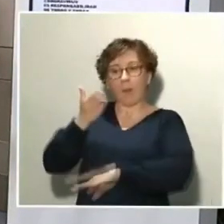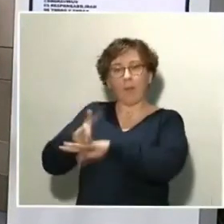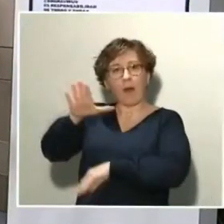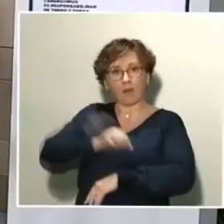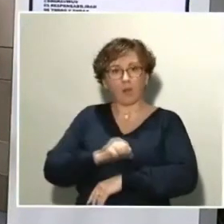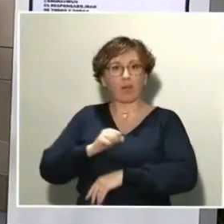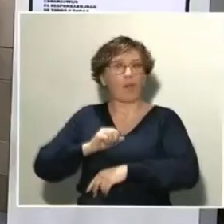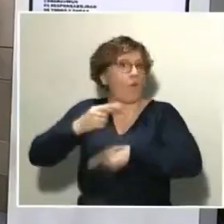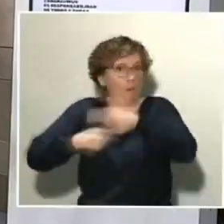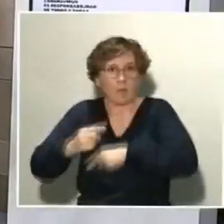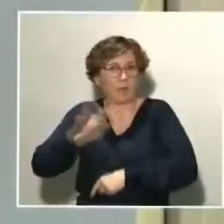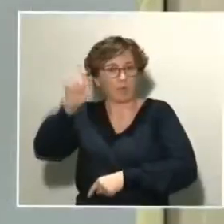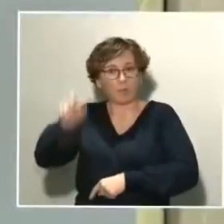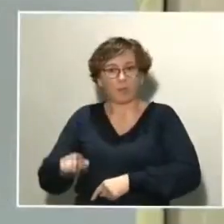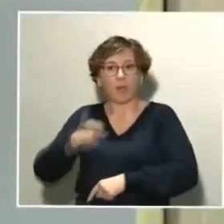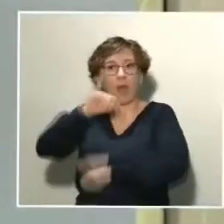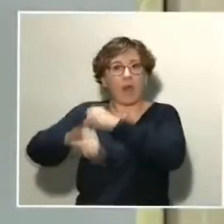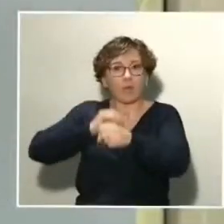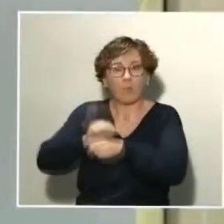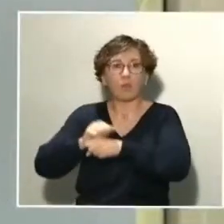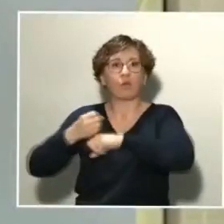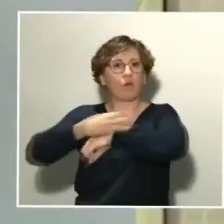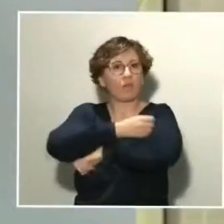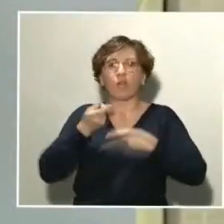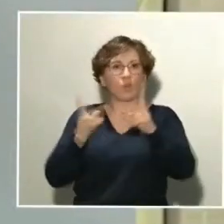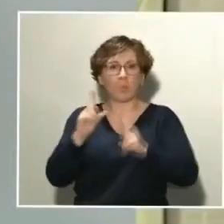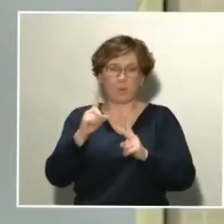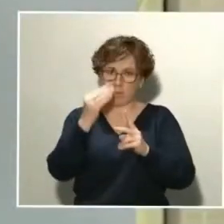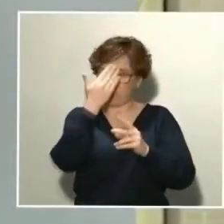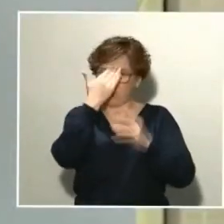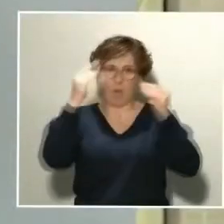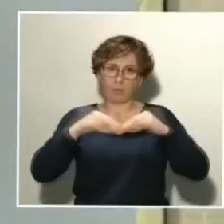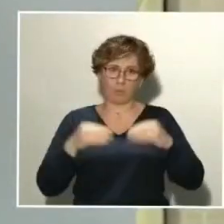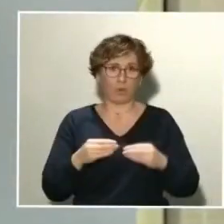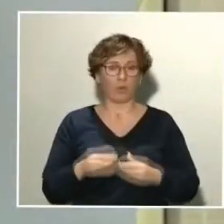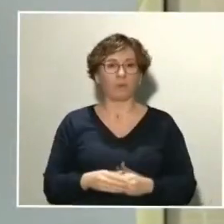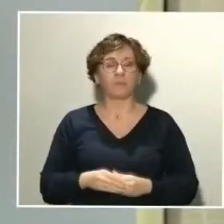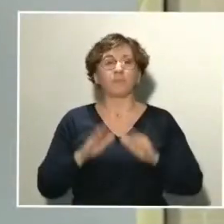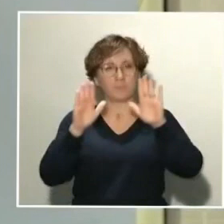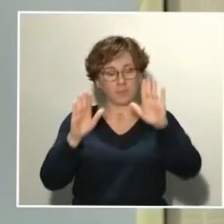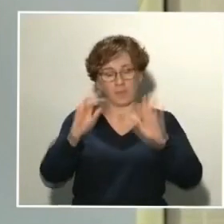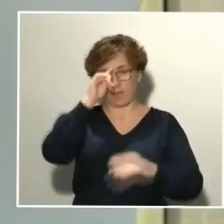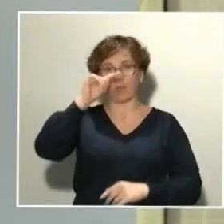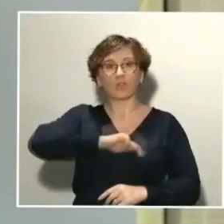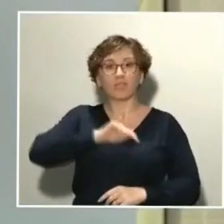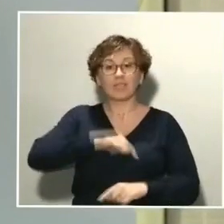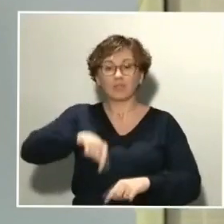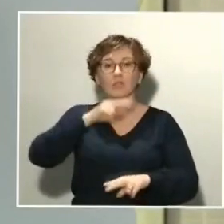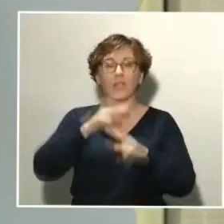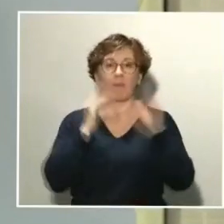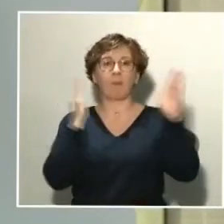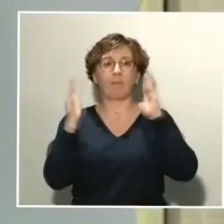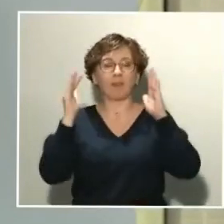otro medio de transporte? Bueno, la verdad es que tenemos que ser conscientes de que estamos en un periodo extraordinario y se han puesto